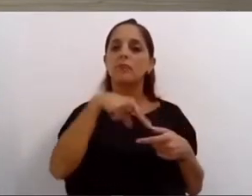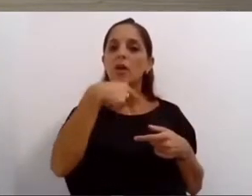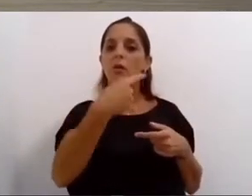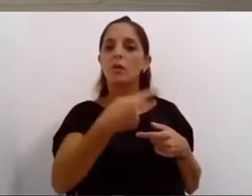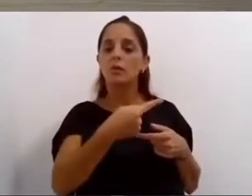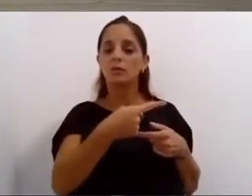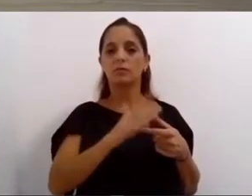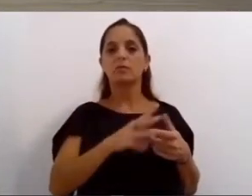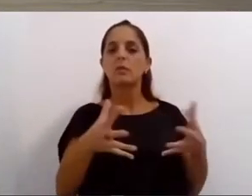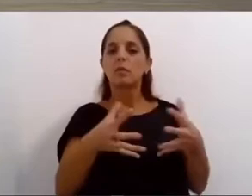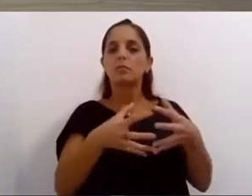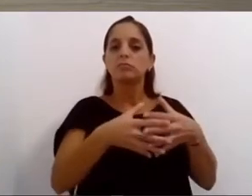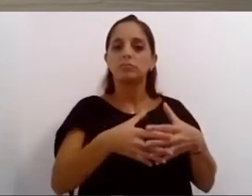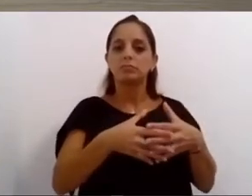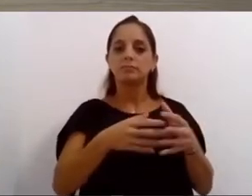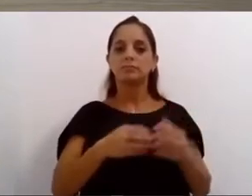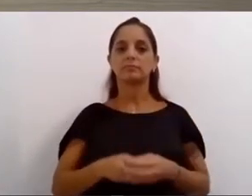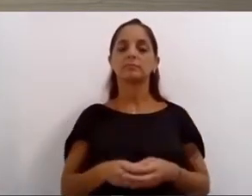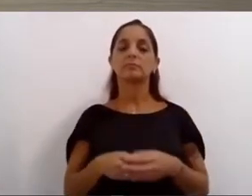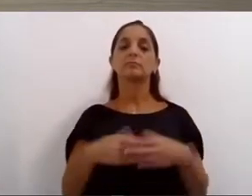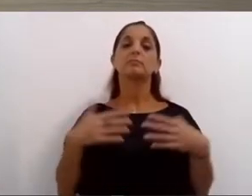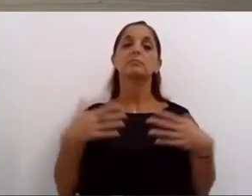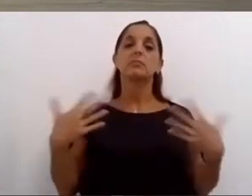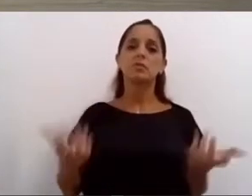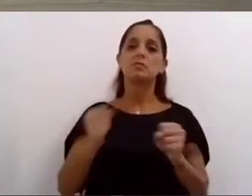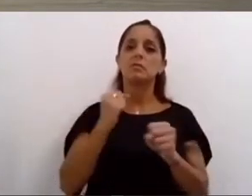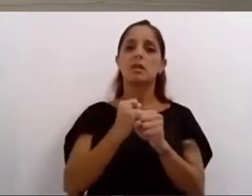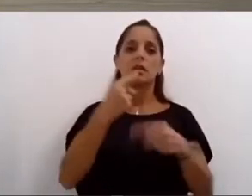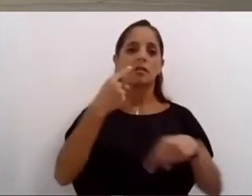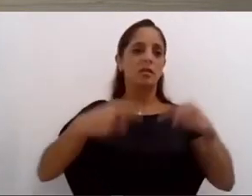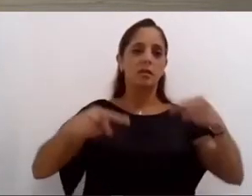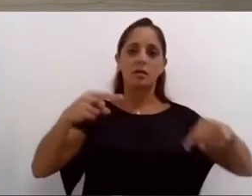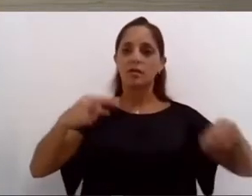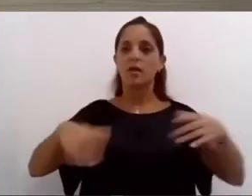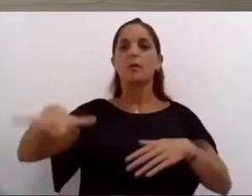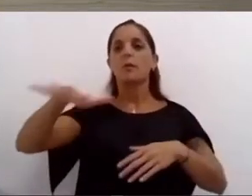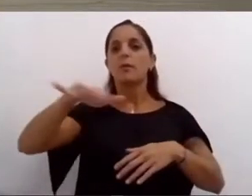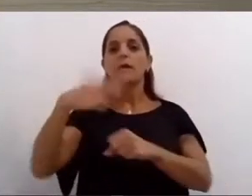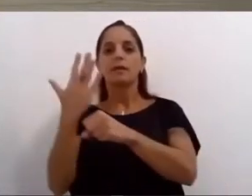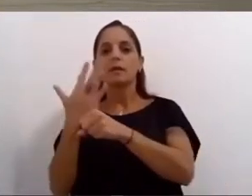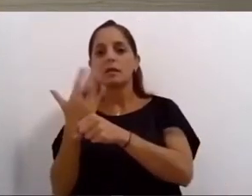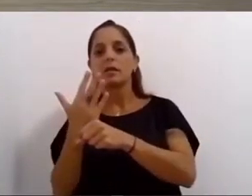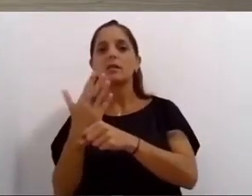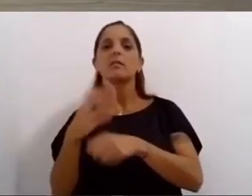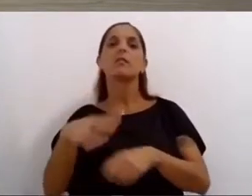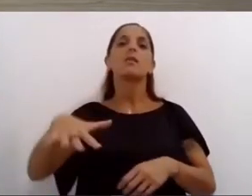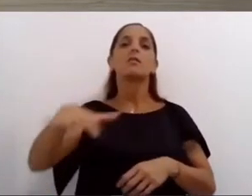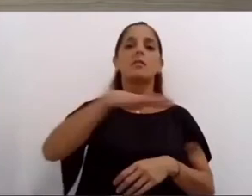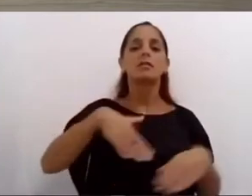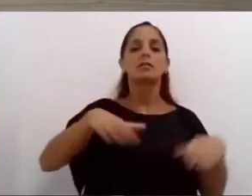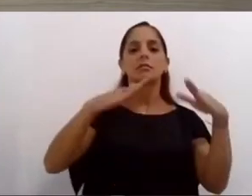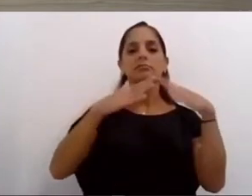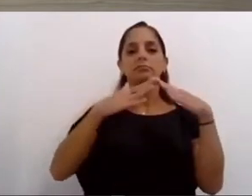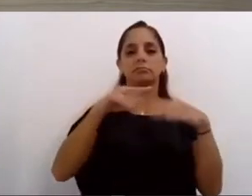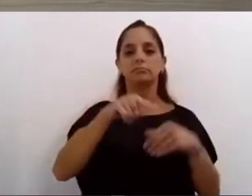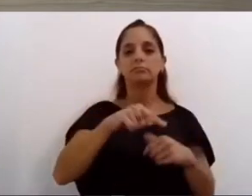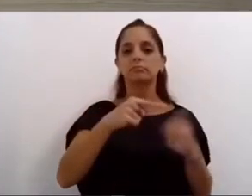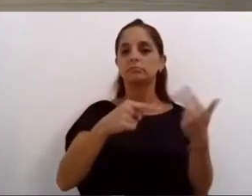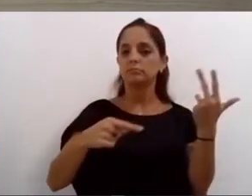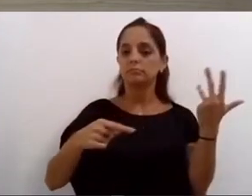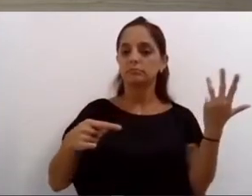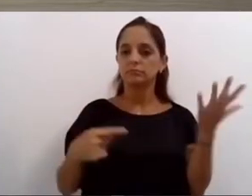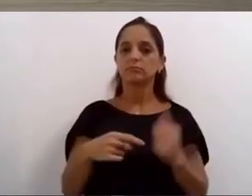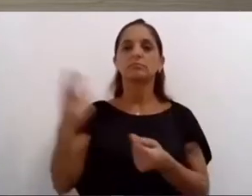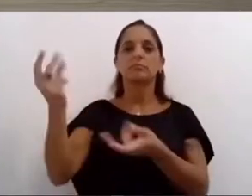en ese marco acordamos un conjunto de obras tempranas para barrio Quinta barrio Alviar y parque Casas recibiremos